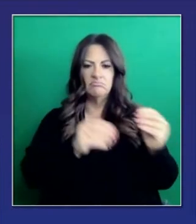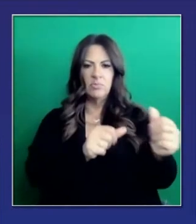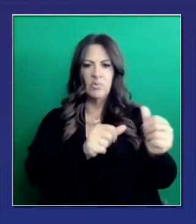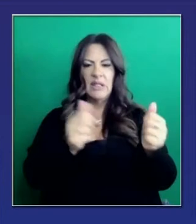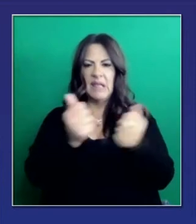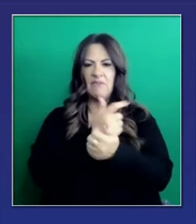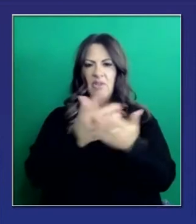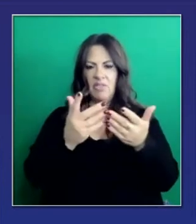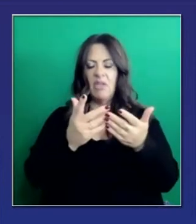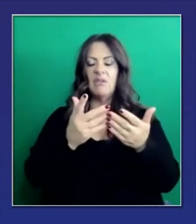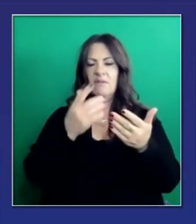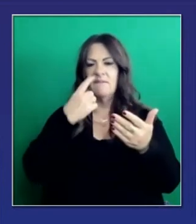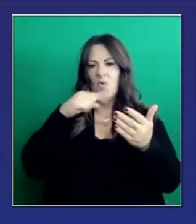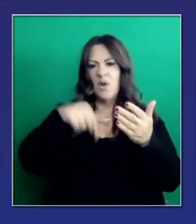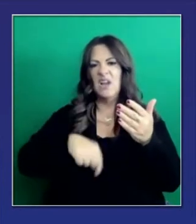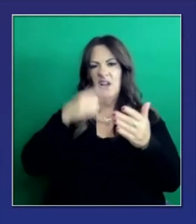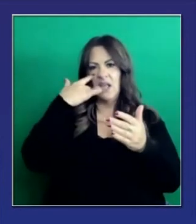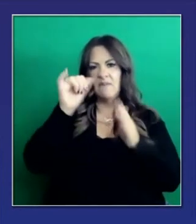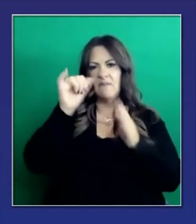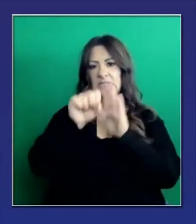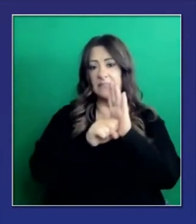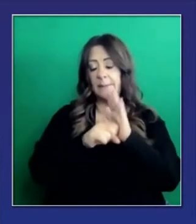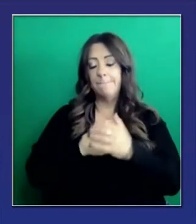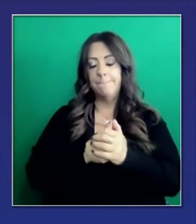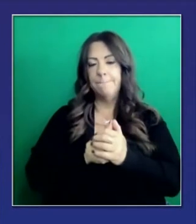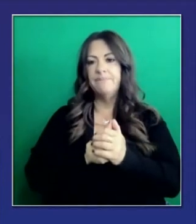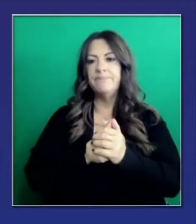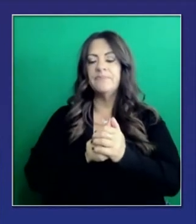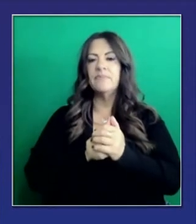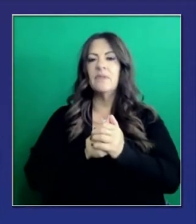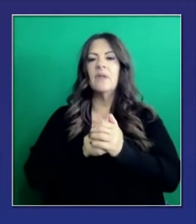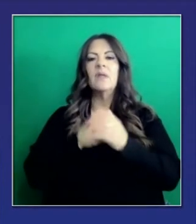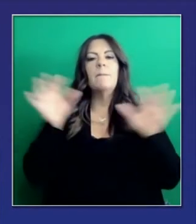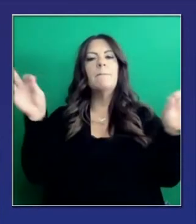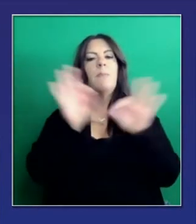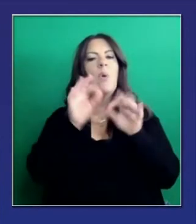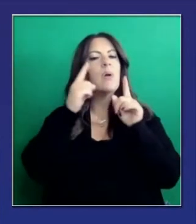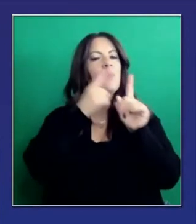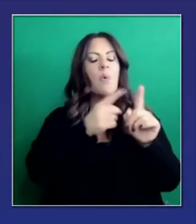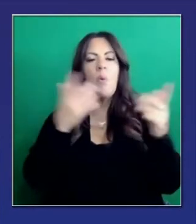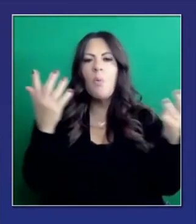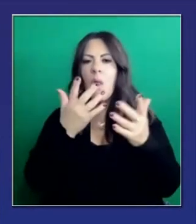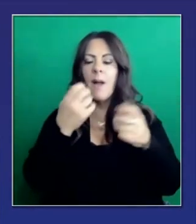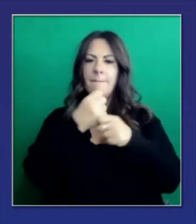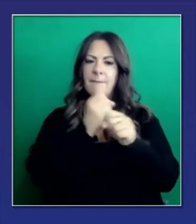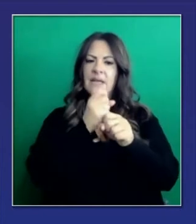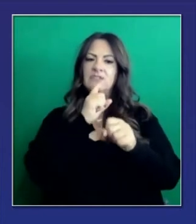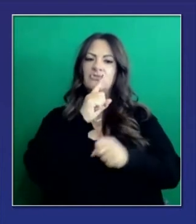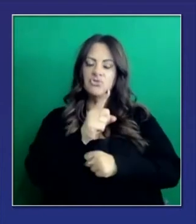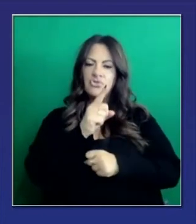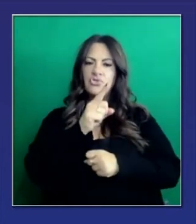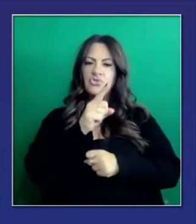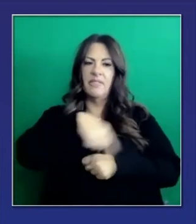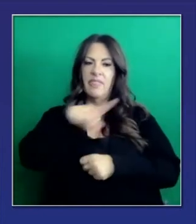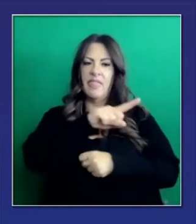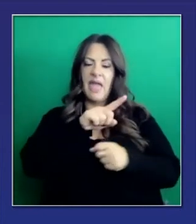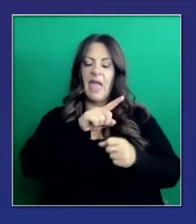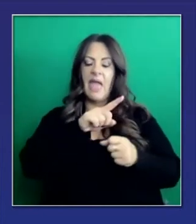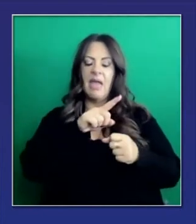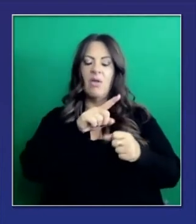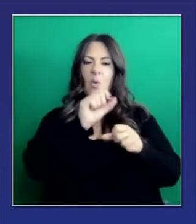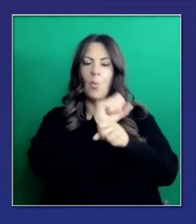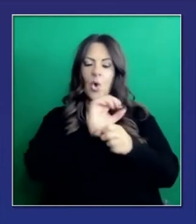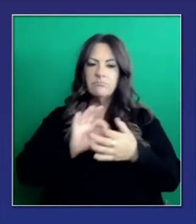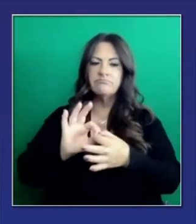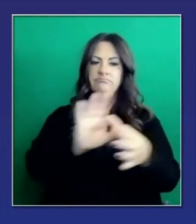a nivel del Estado. Y la idea es que seamos unificados a nivel del Estado y que estemos